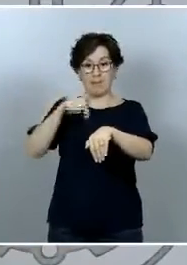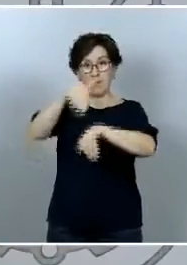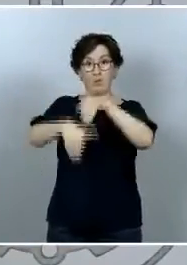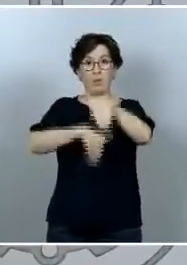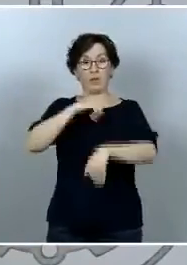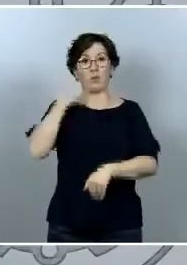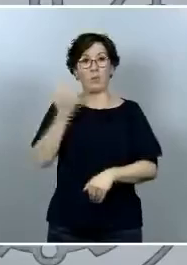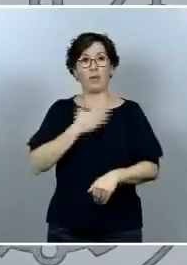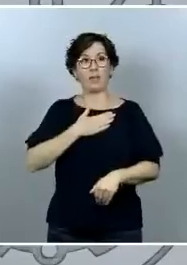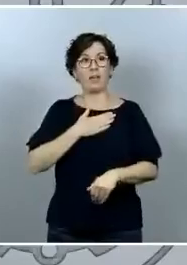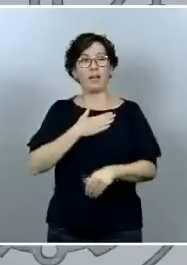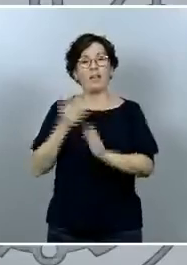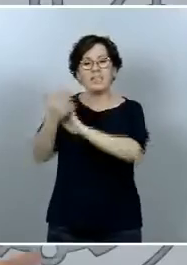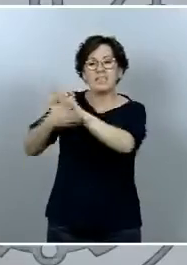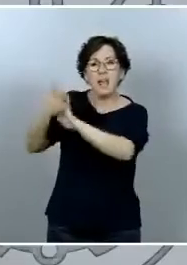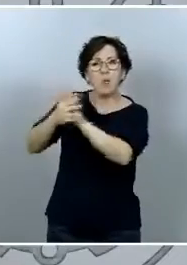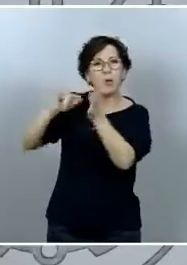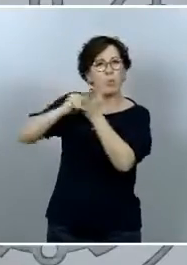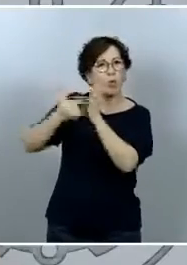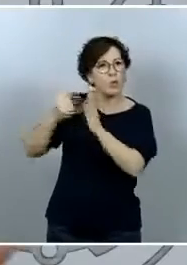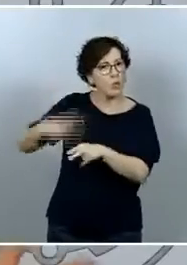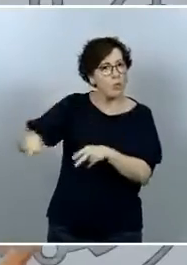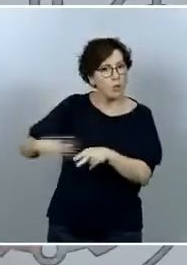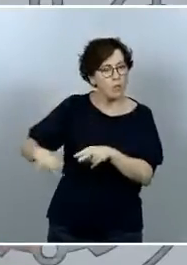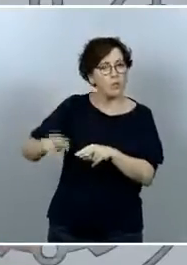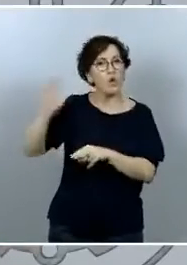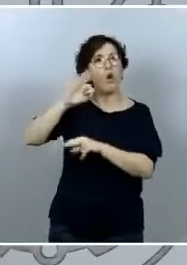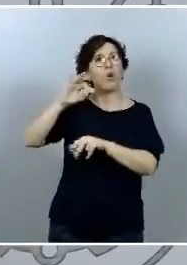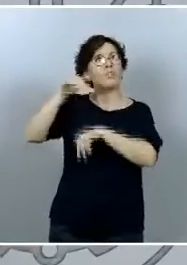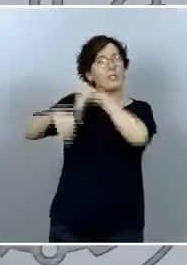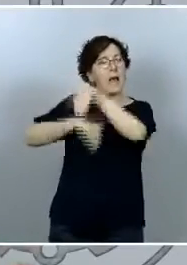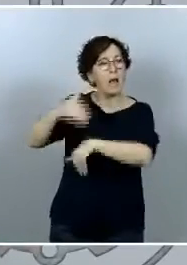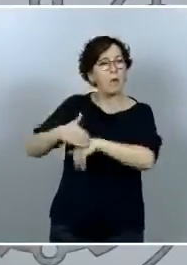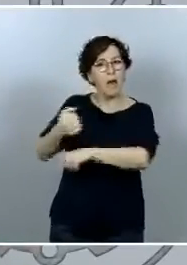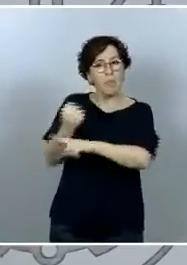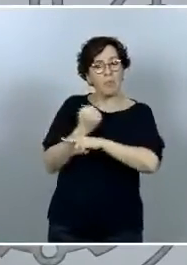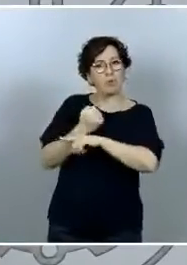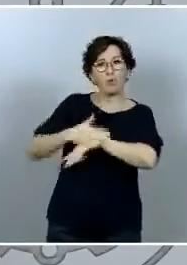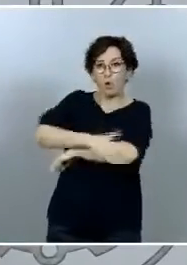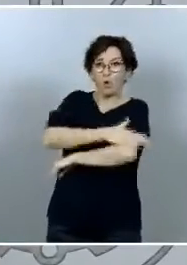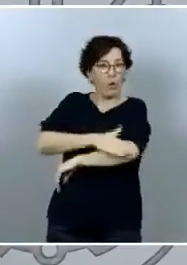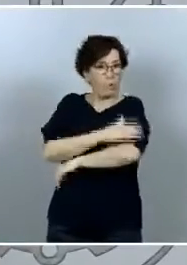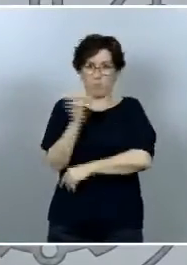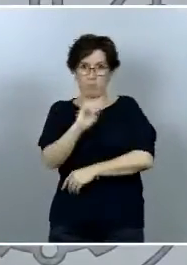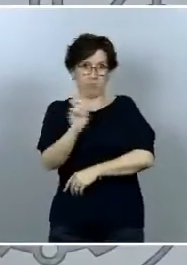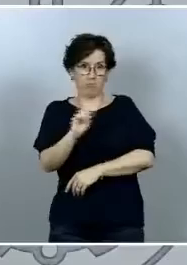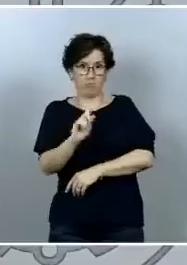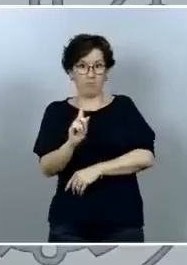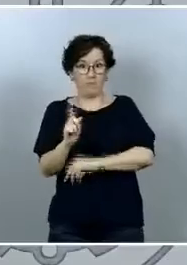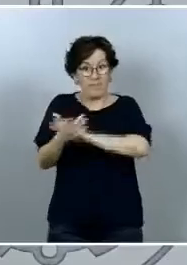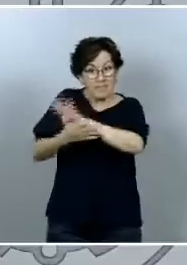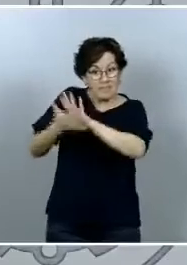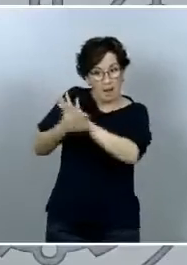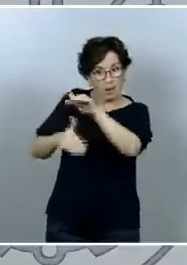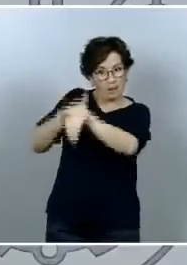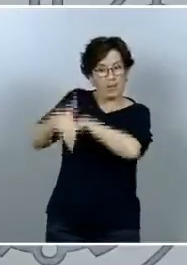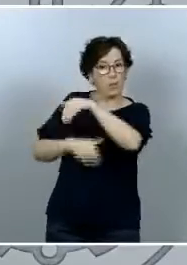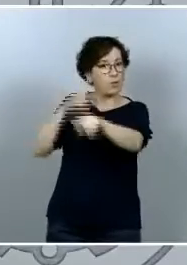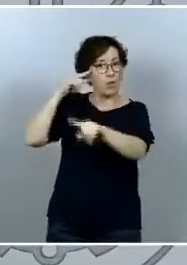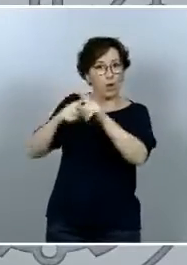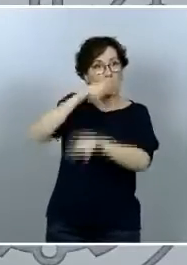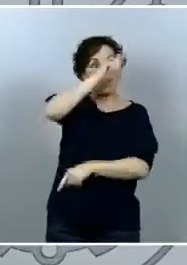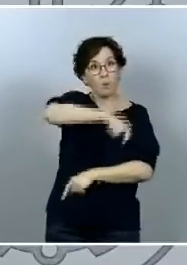se discute un proyecto político no se discute un apoyo al gobierno lo que se discute es justamente que los ciudadanos puedan terminar